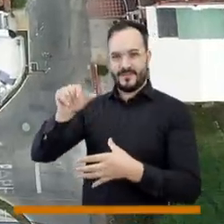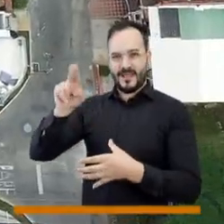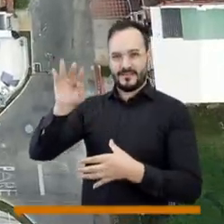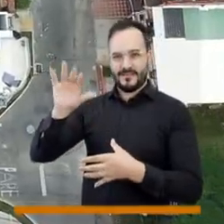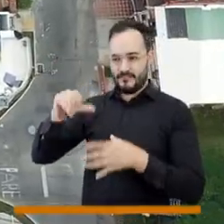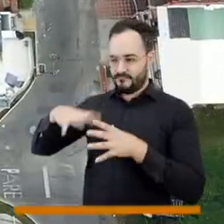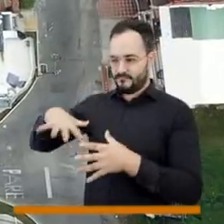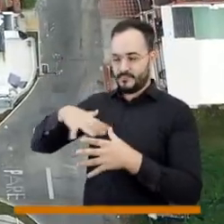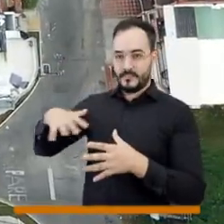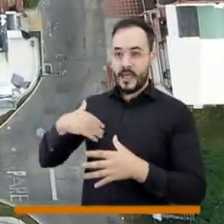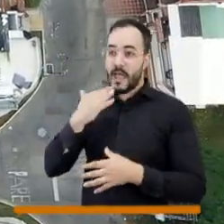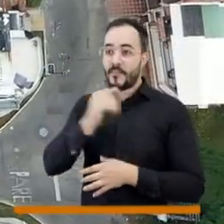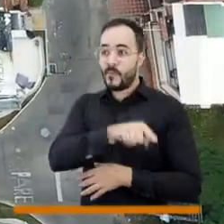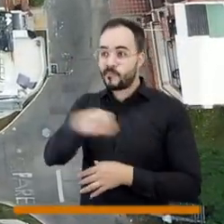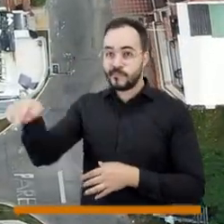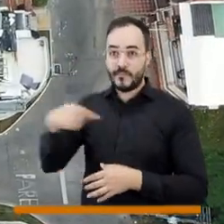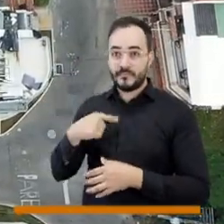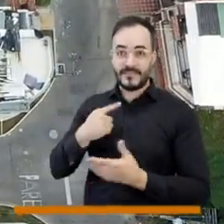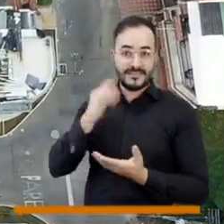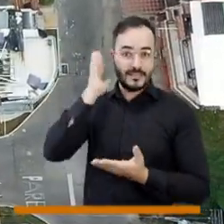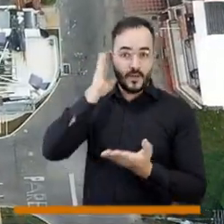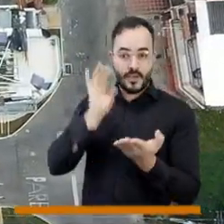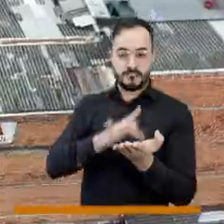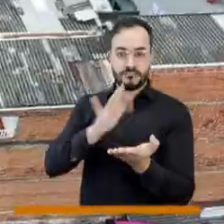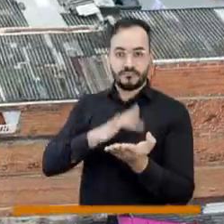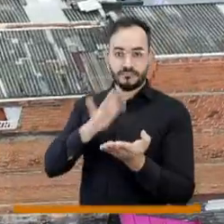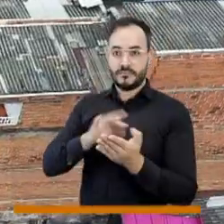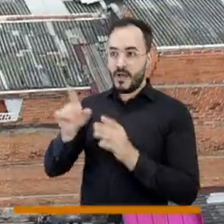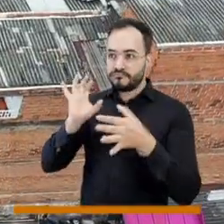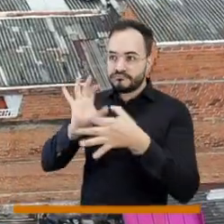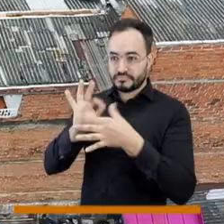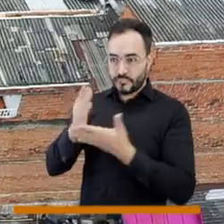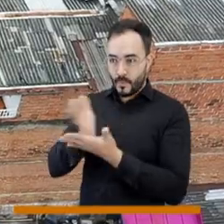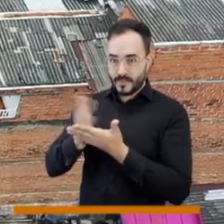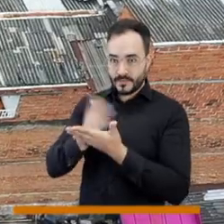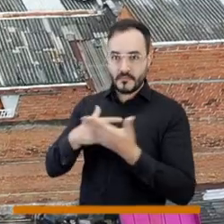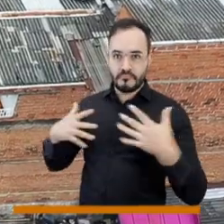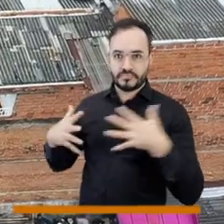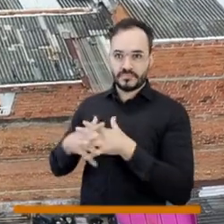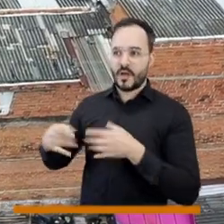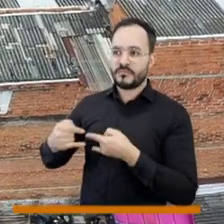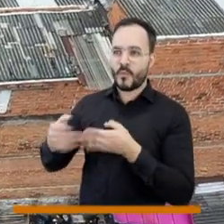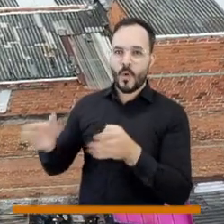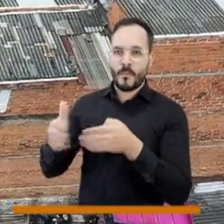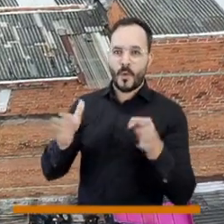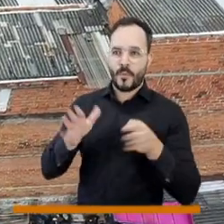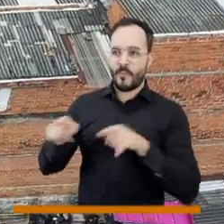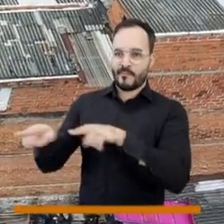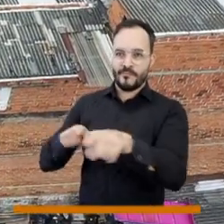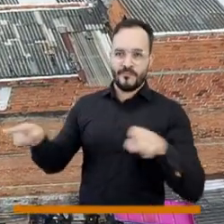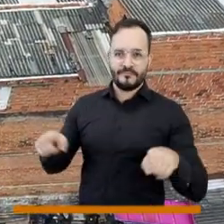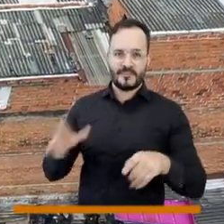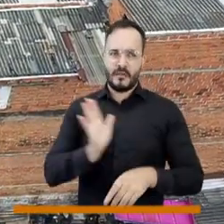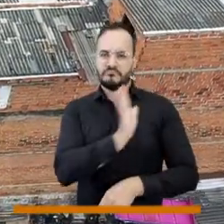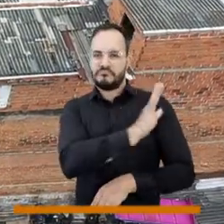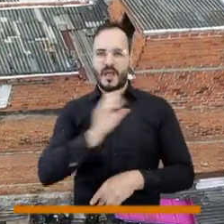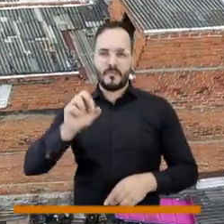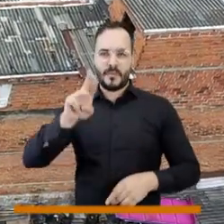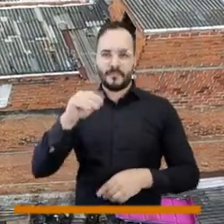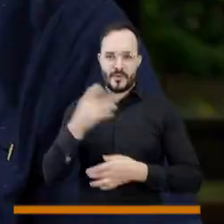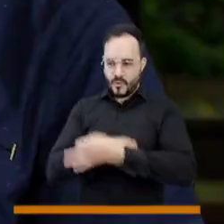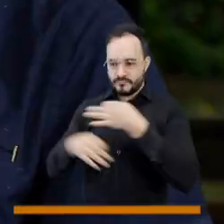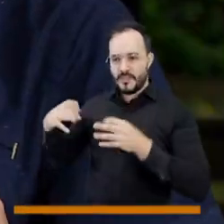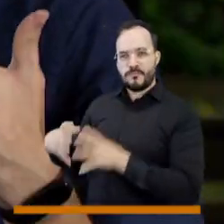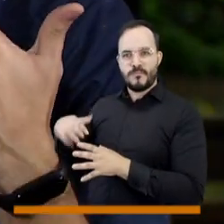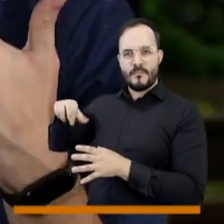con una aplicación de celular esa energía se comparte en los usuarios y le baja la factura este es el tipo de negocios en el que empresas